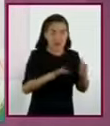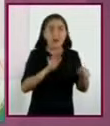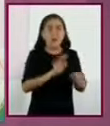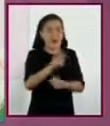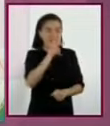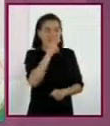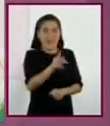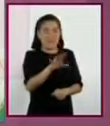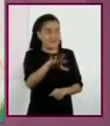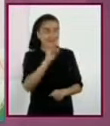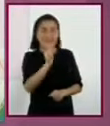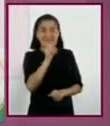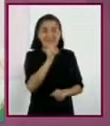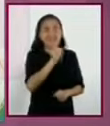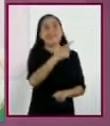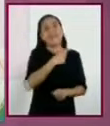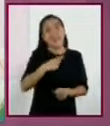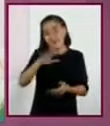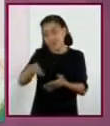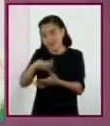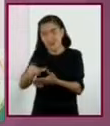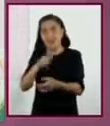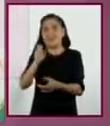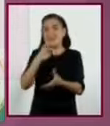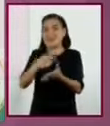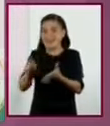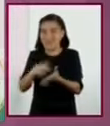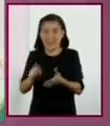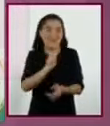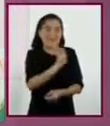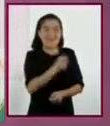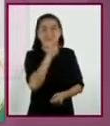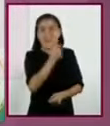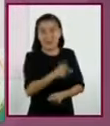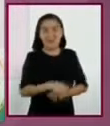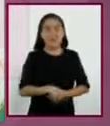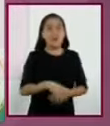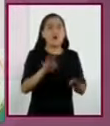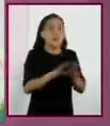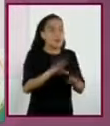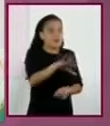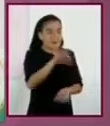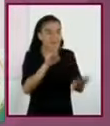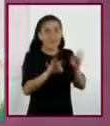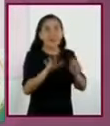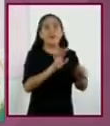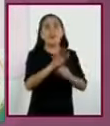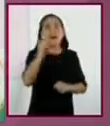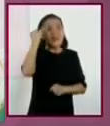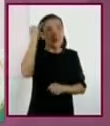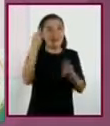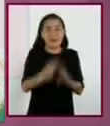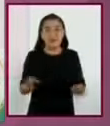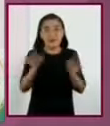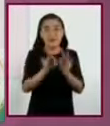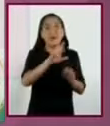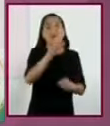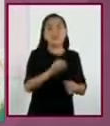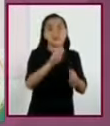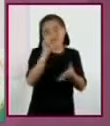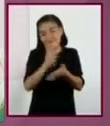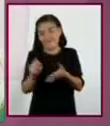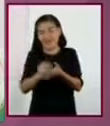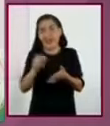e interpretar o buscar su significado. Identificar las ideas principales y anotarlas a un